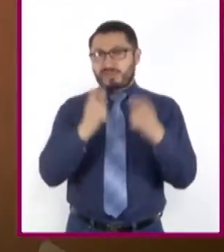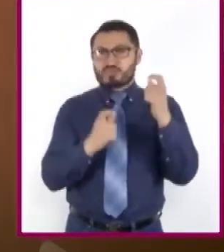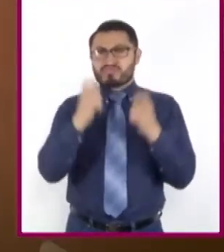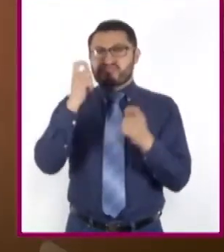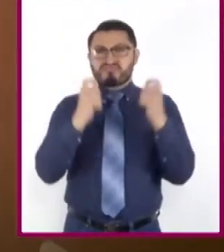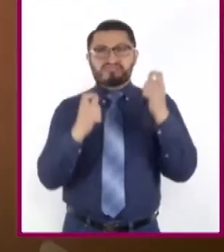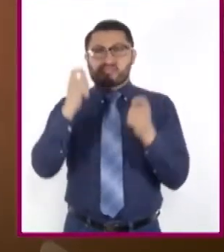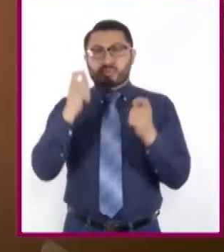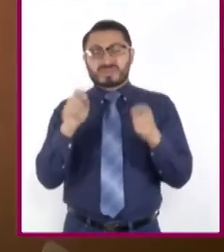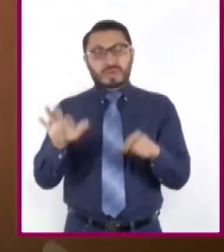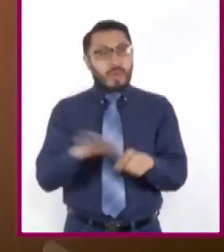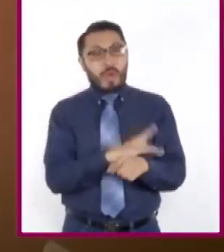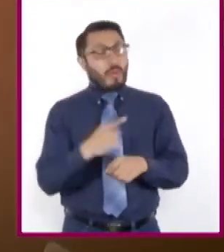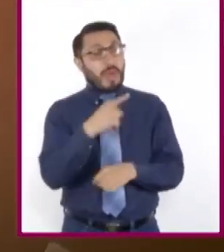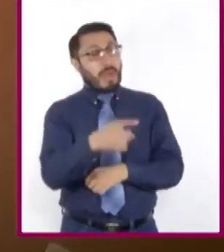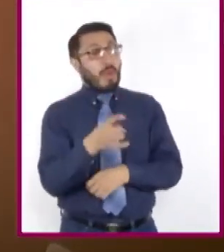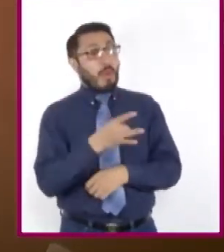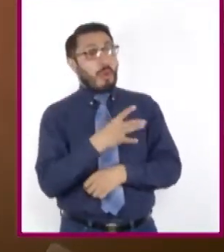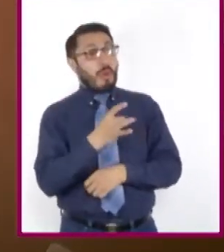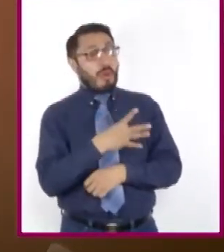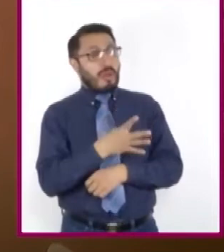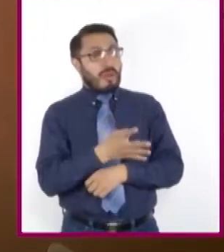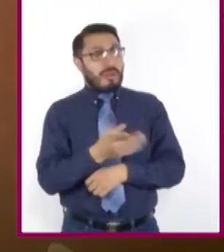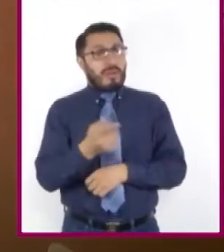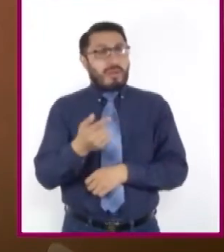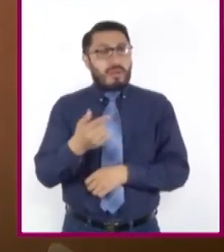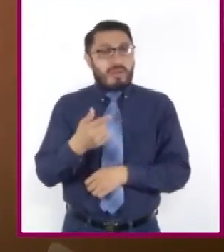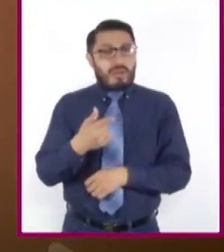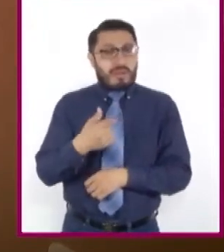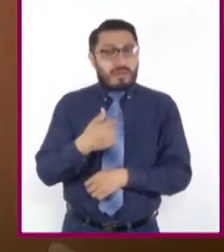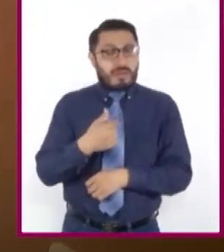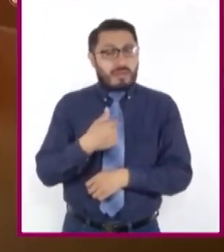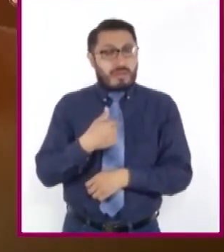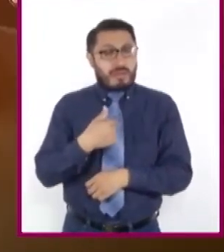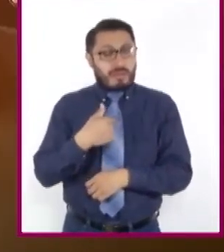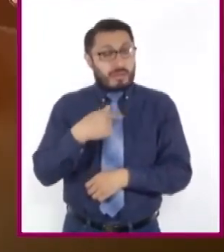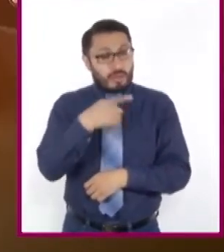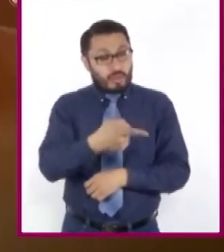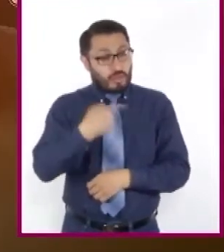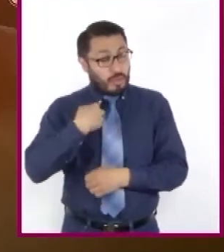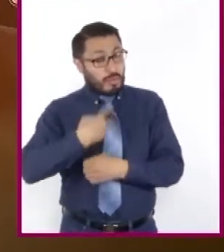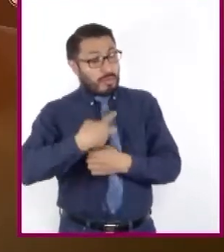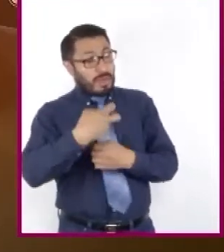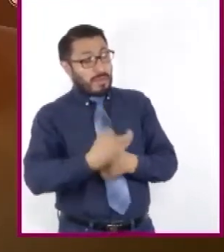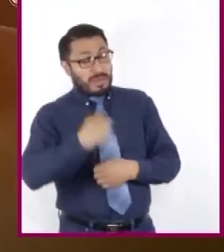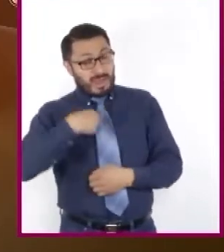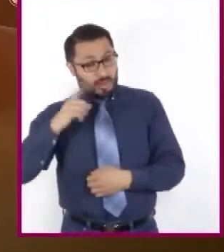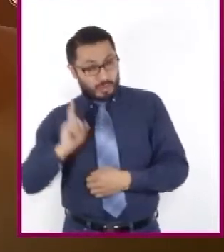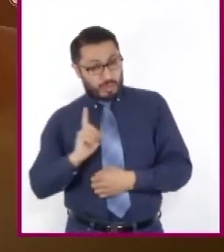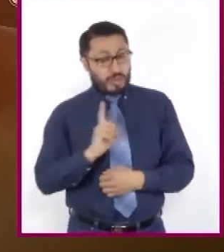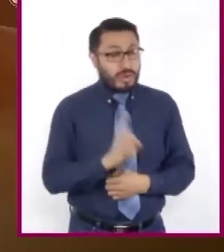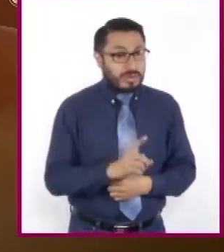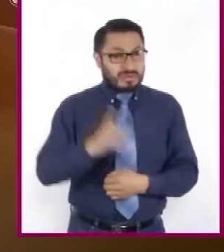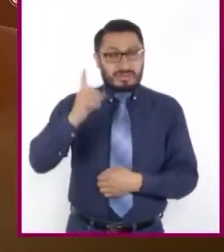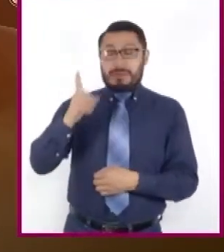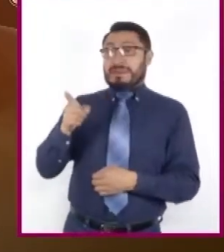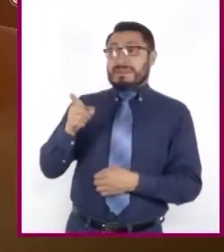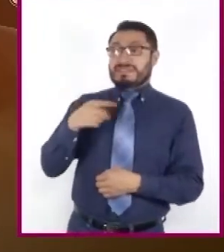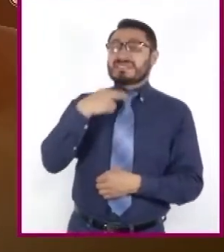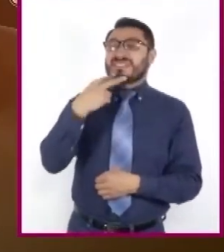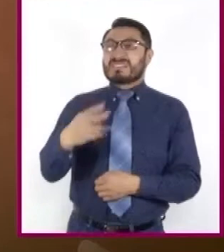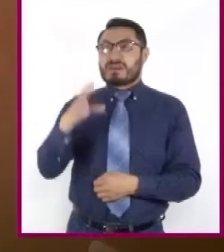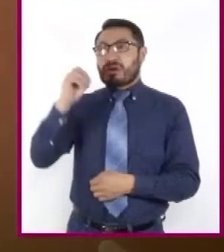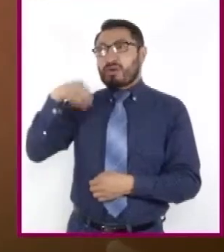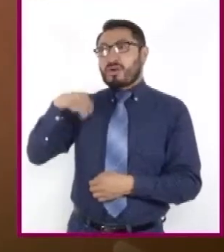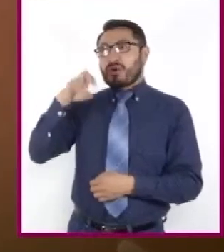¿Por qué te causa pavor quien convidado a tu mesa viene por ti? ¿Dios? ¿No es esa la voz del comendador?